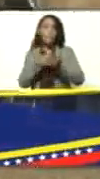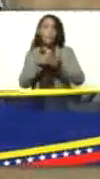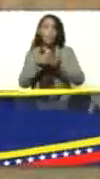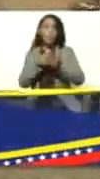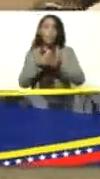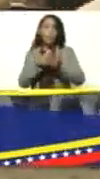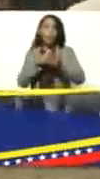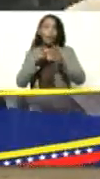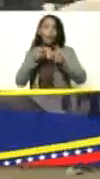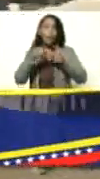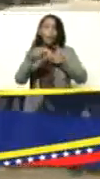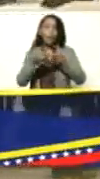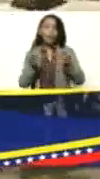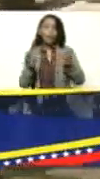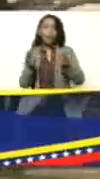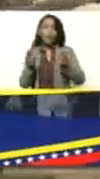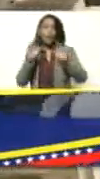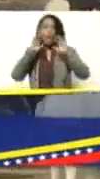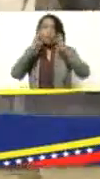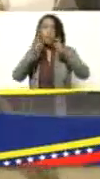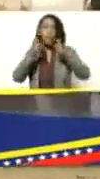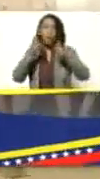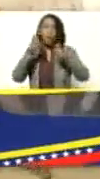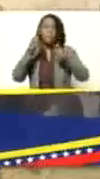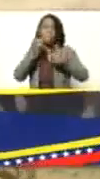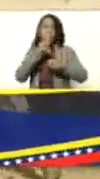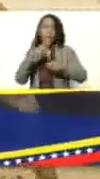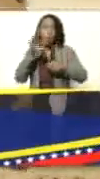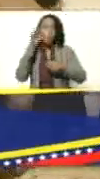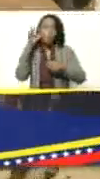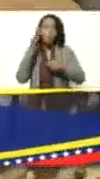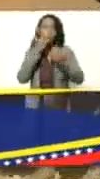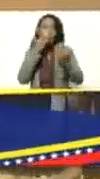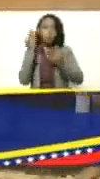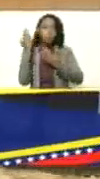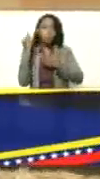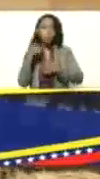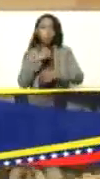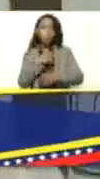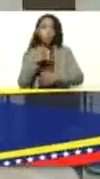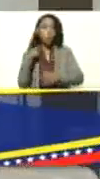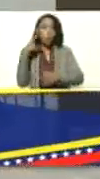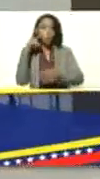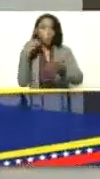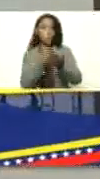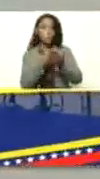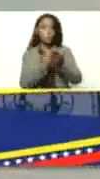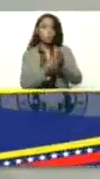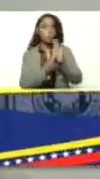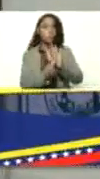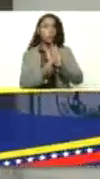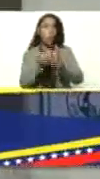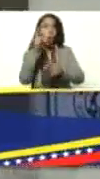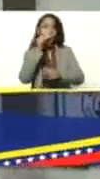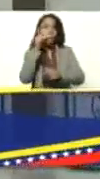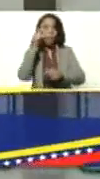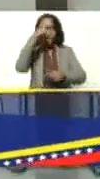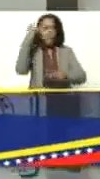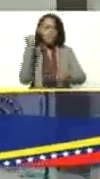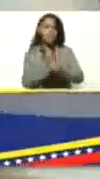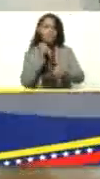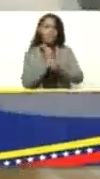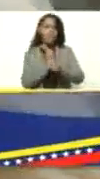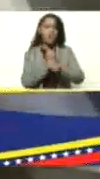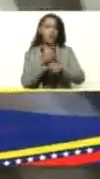cereal específicamente maíz tanto blanco como amarillo yo quiero que uno de los testigos uno de los hombres que está trabajando en